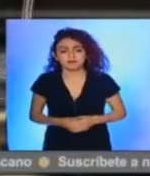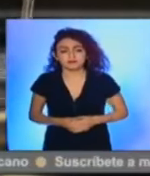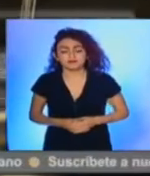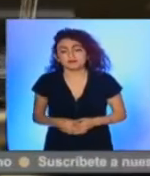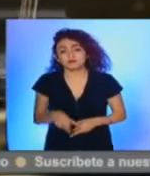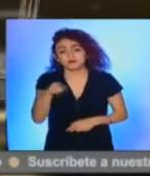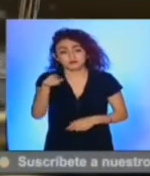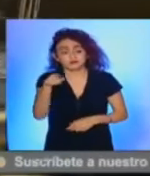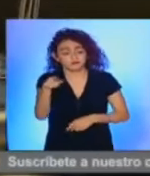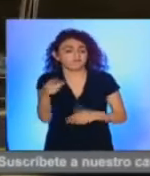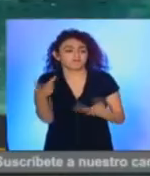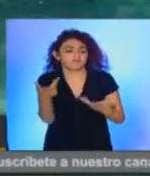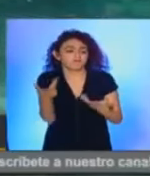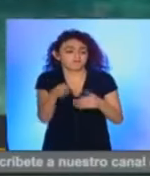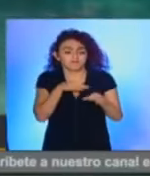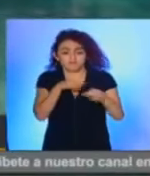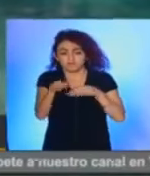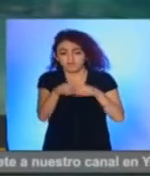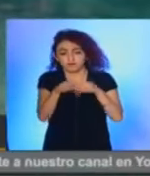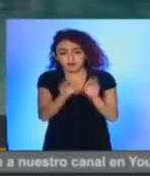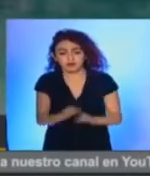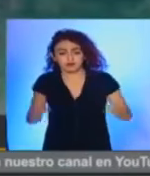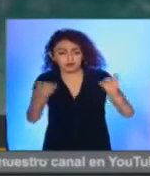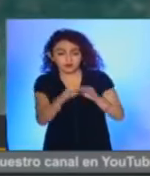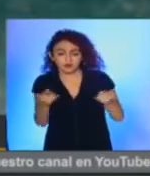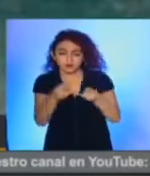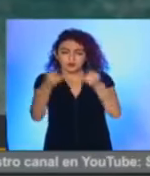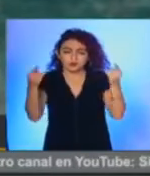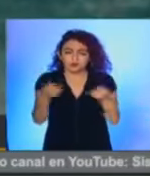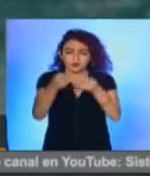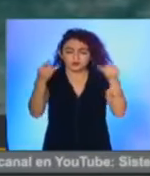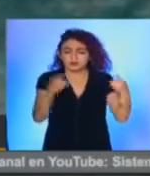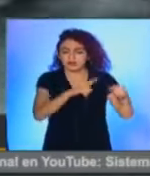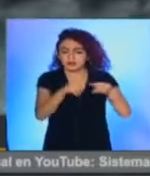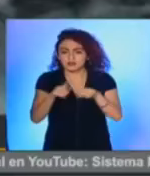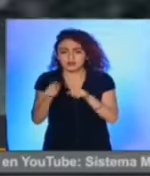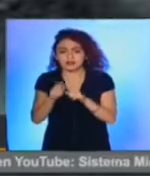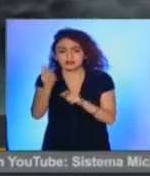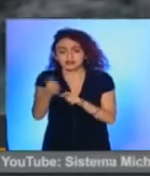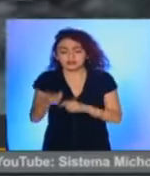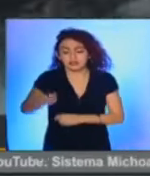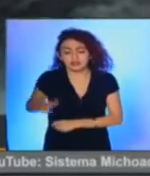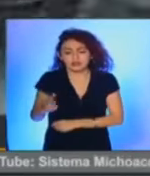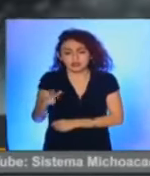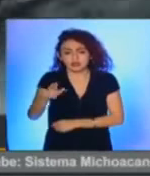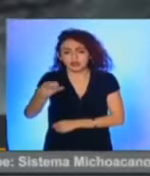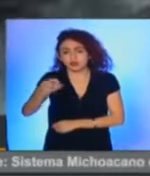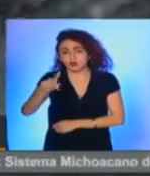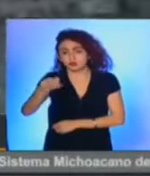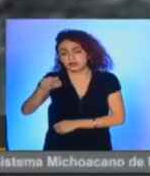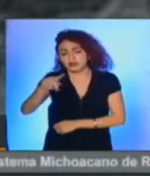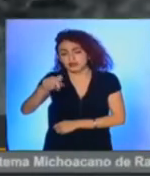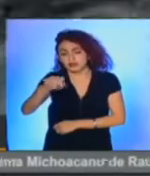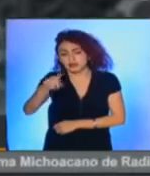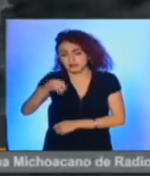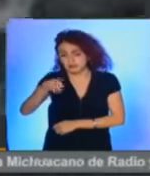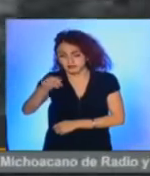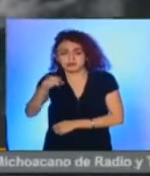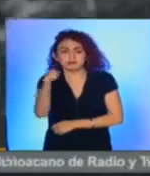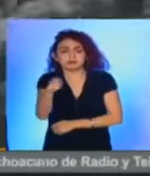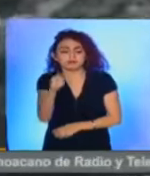un trabajo que rescata un poco la historia de varios sitios significativos de Cucupatizio. Estos sitios fueron